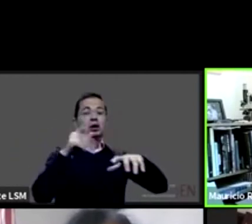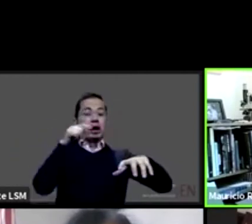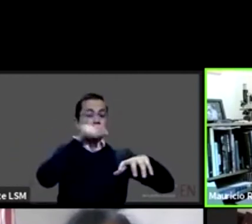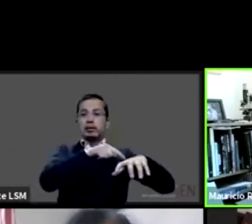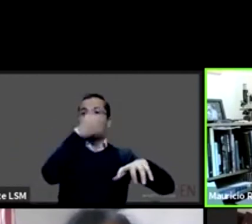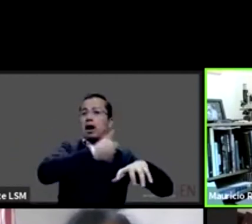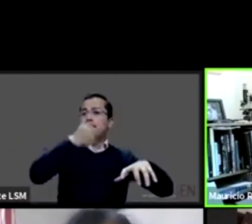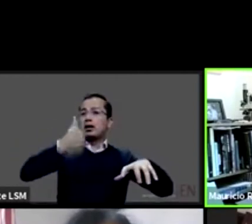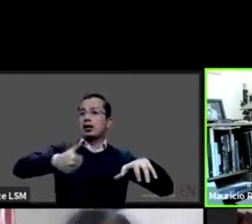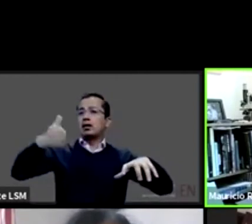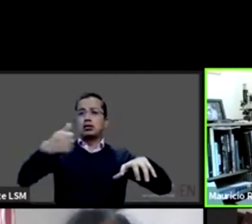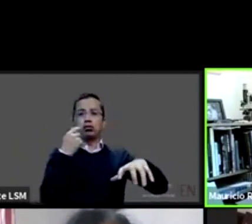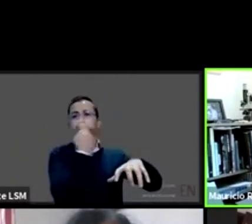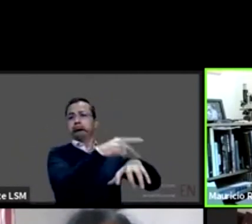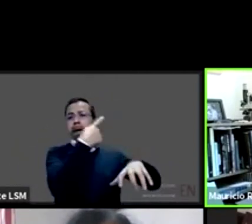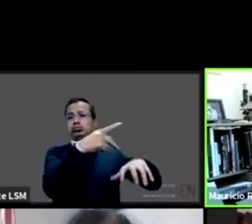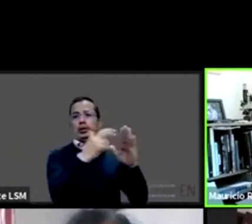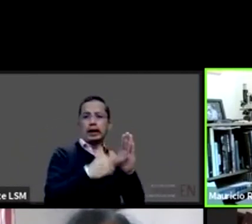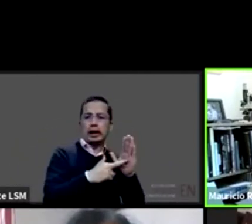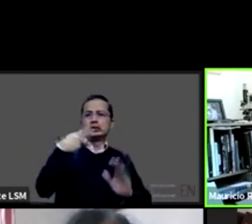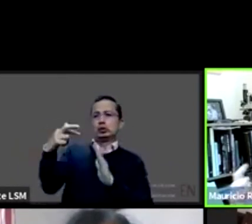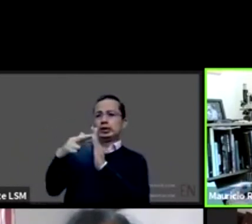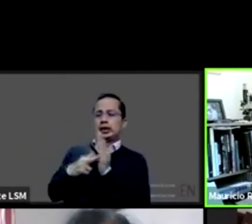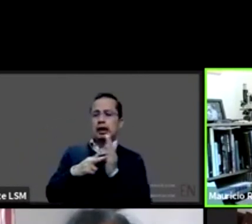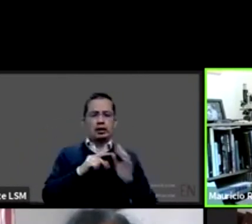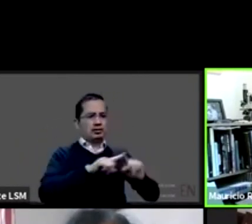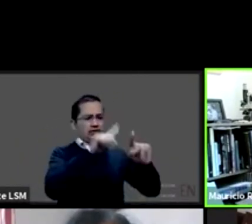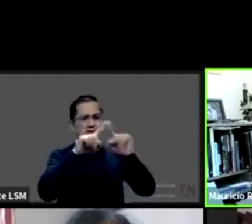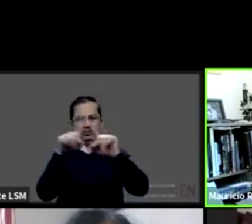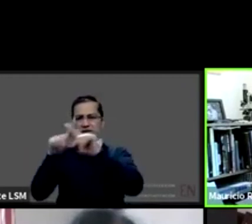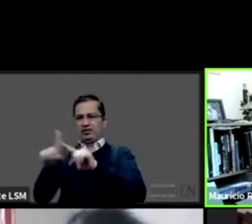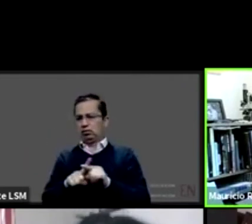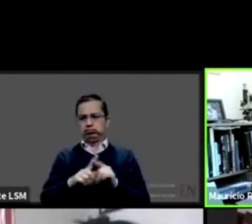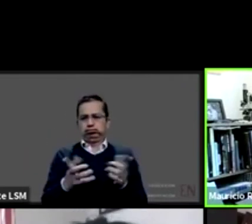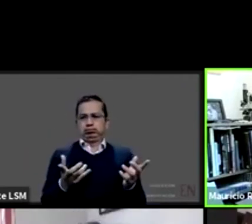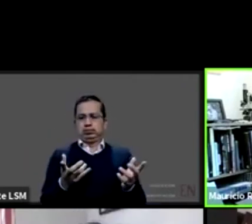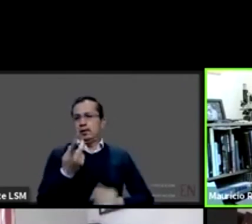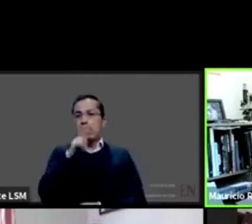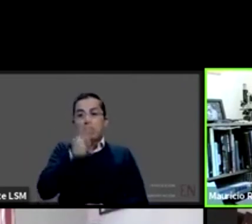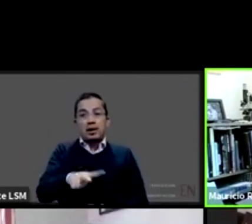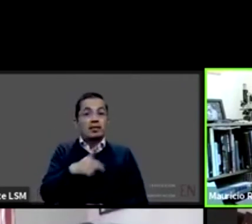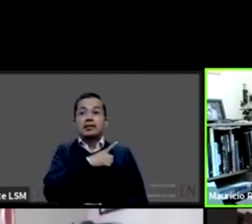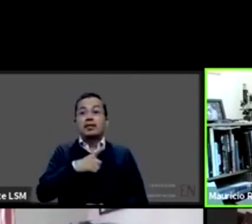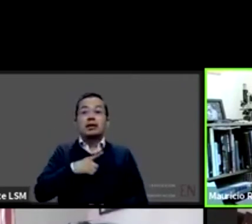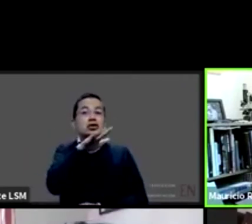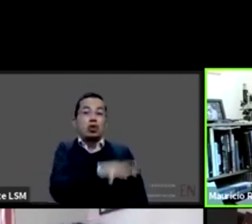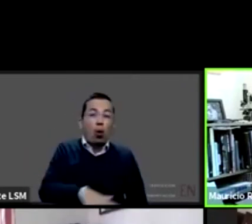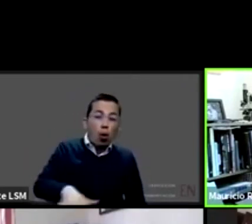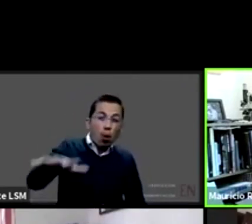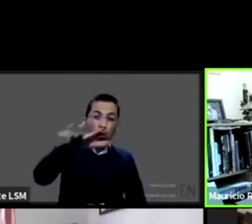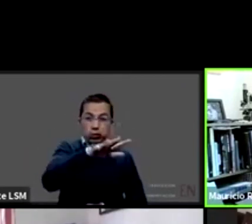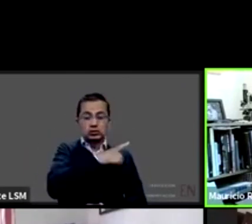vigilancia epidemiológica debe hacerse general en el país, todos la deben de hacer igual. Entonces, hay unos